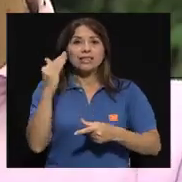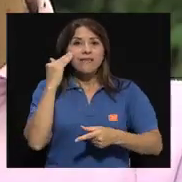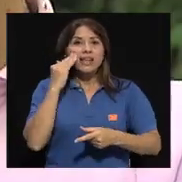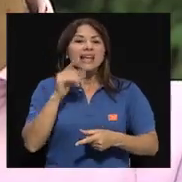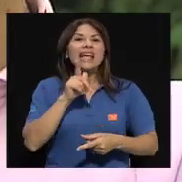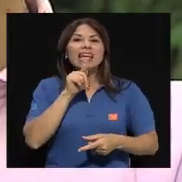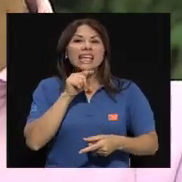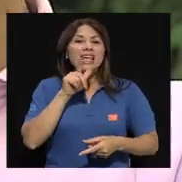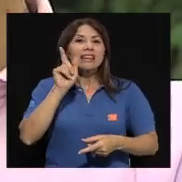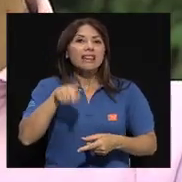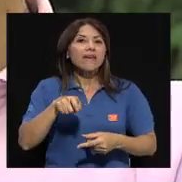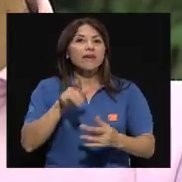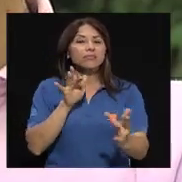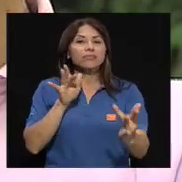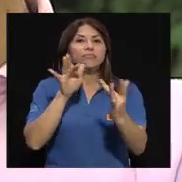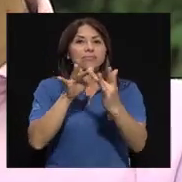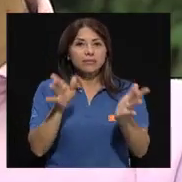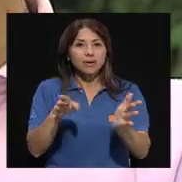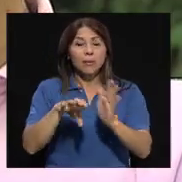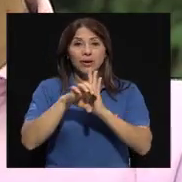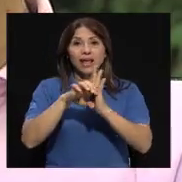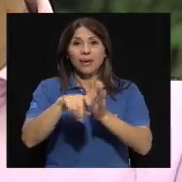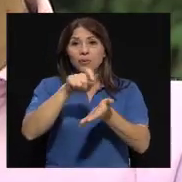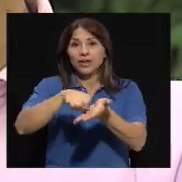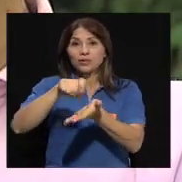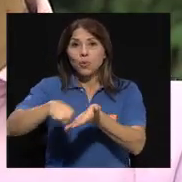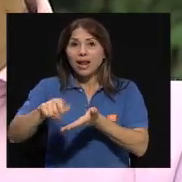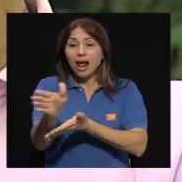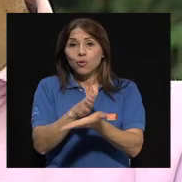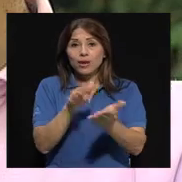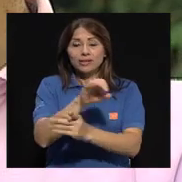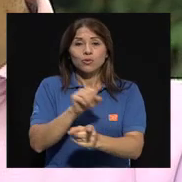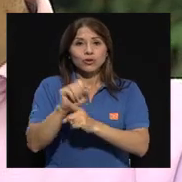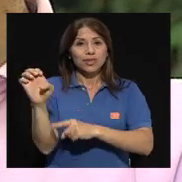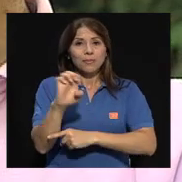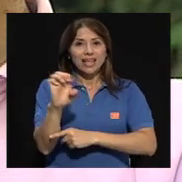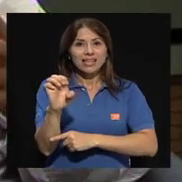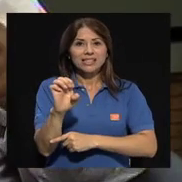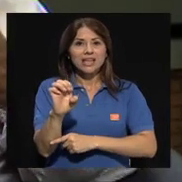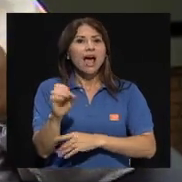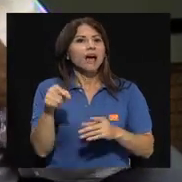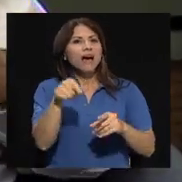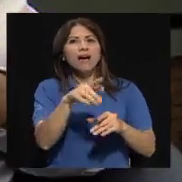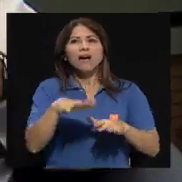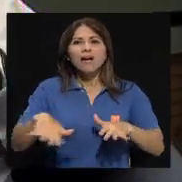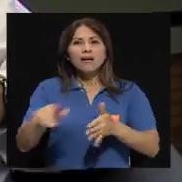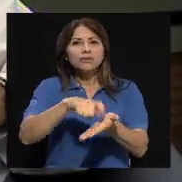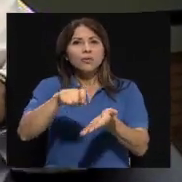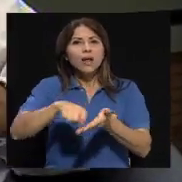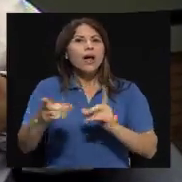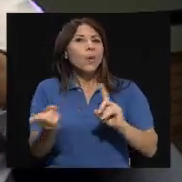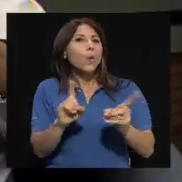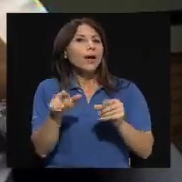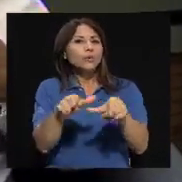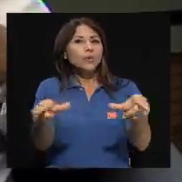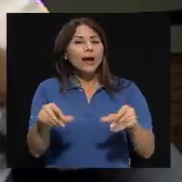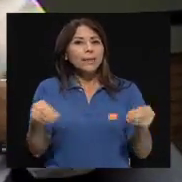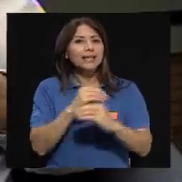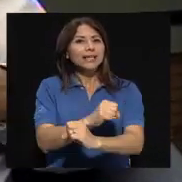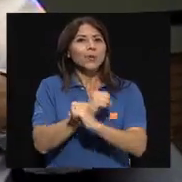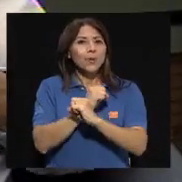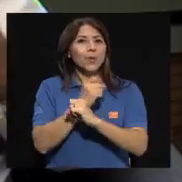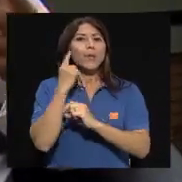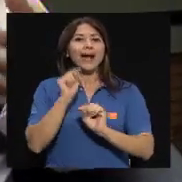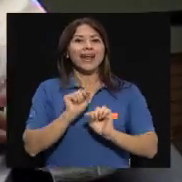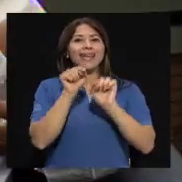antes llamado punto de seguridad externa. Entonces, a nivel de la comunidad, de la casa, cuál es la zona más segura de la casa y qué le